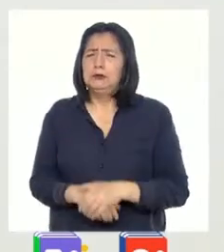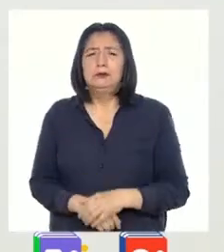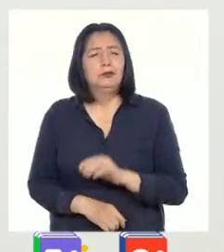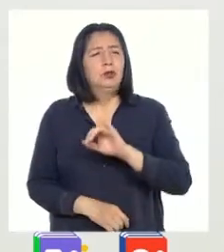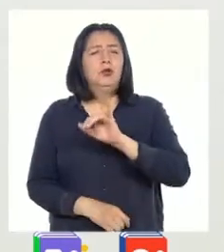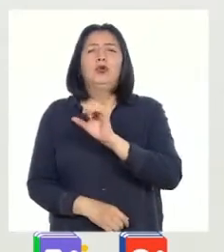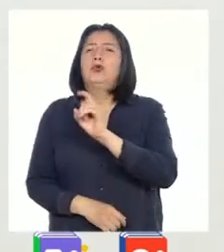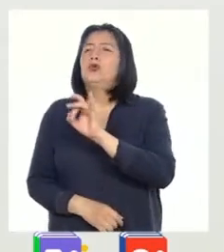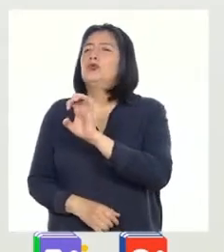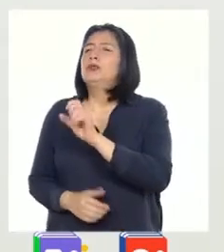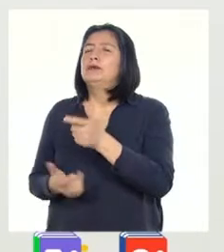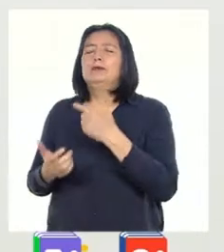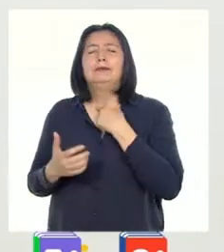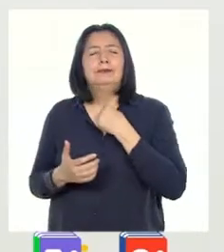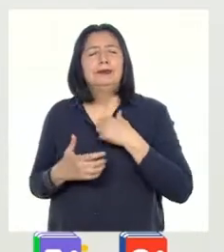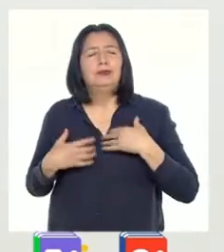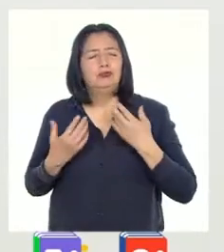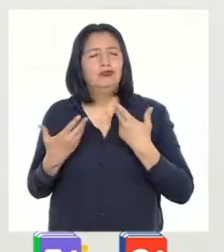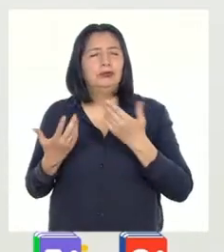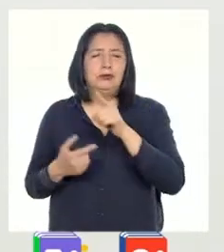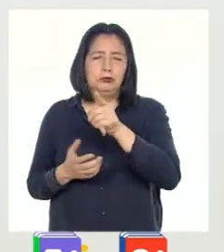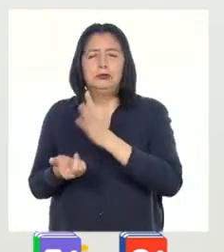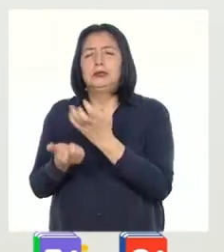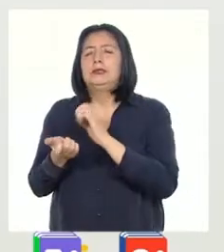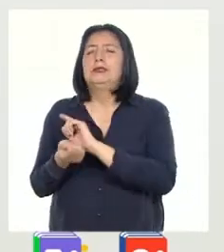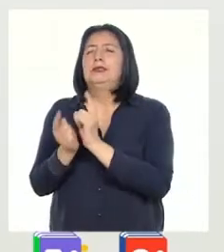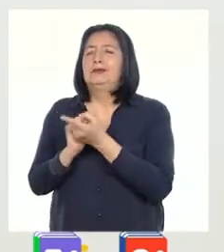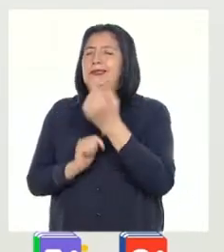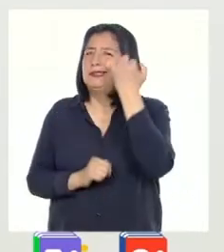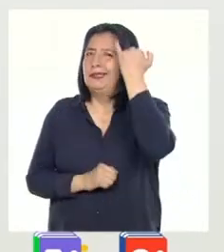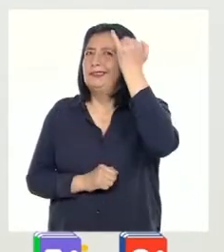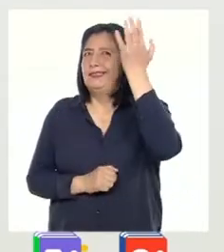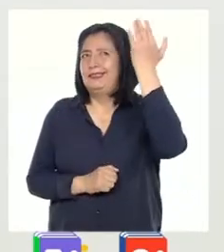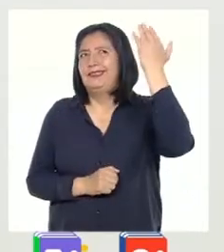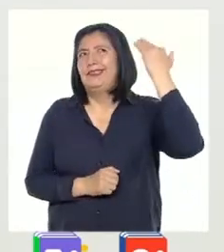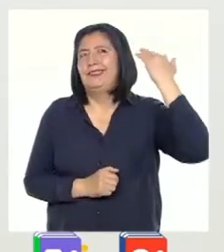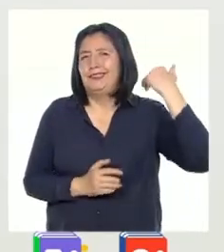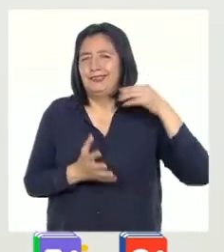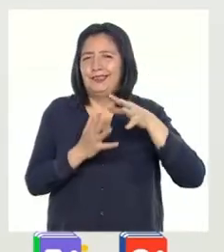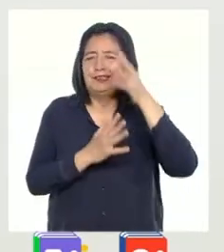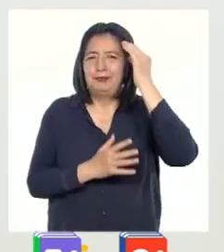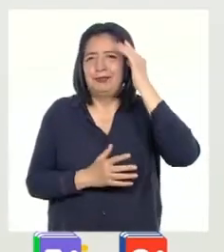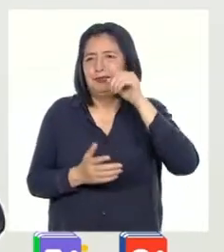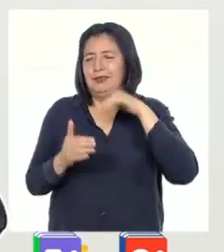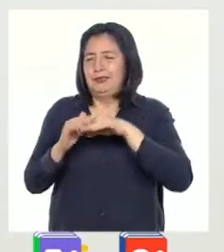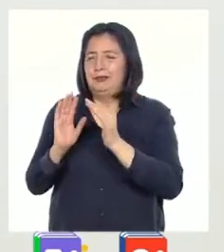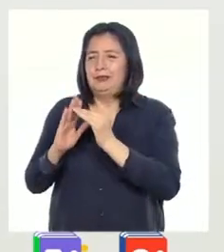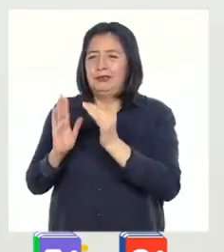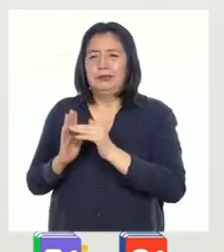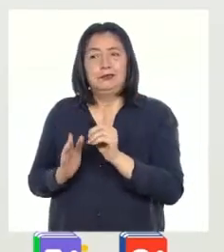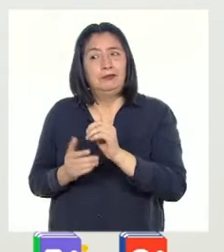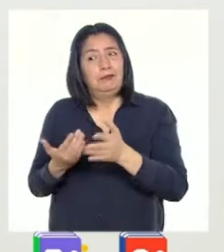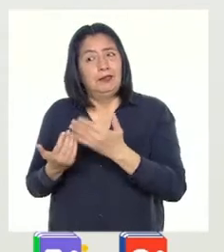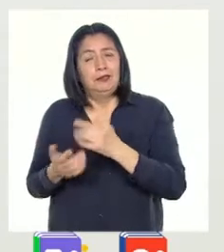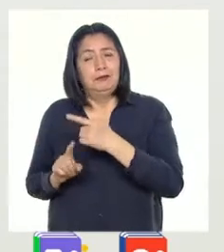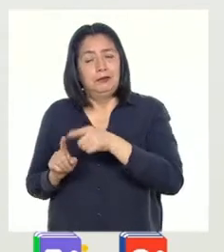Josué, me alegra mucho que tú quieras cambiar esas ideas preconcebidas que existen en tu casa. Seguro no será fácil, pero recuerda,